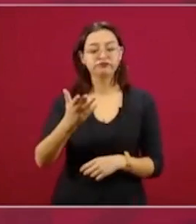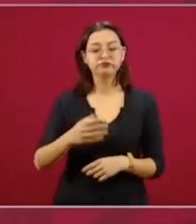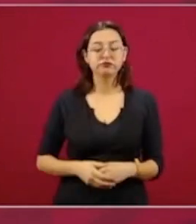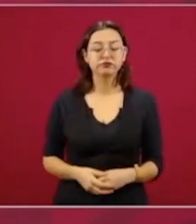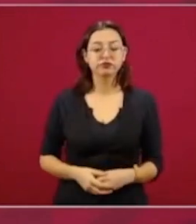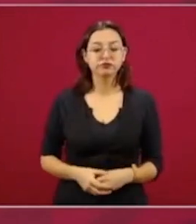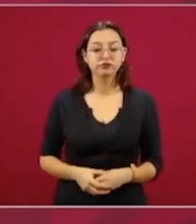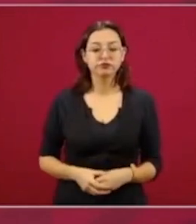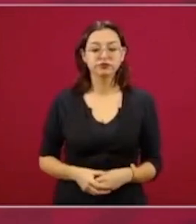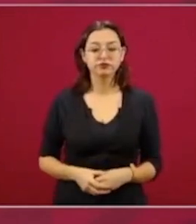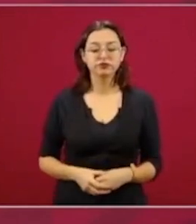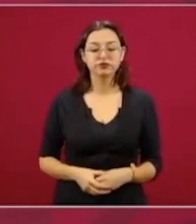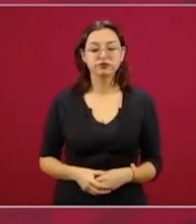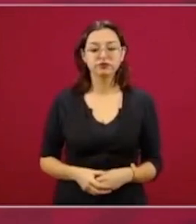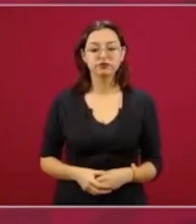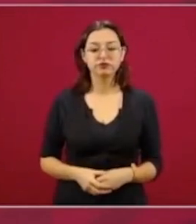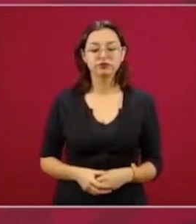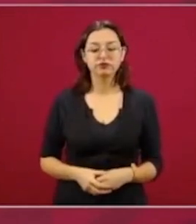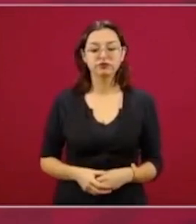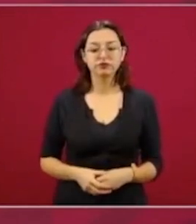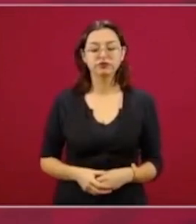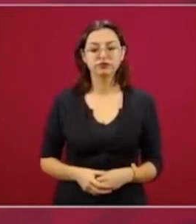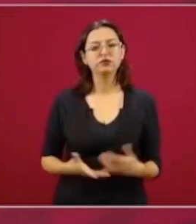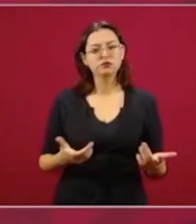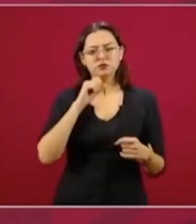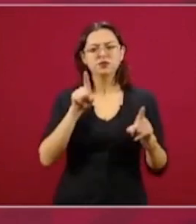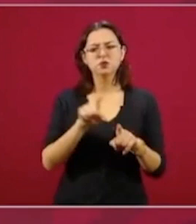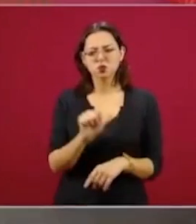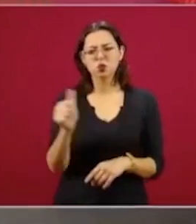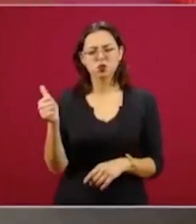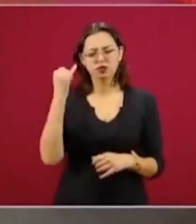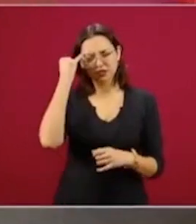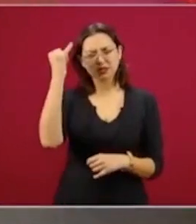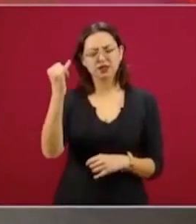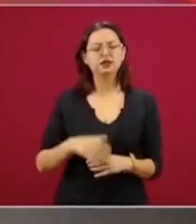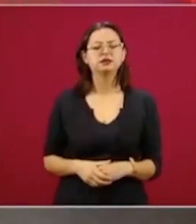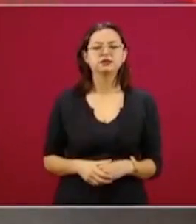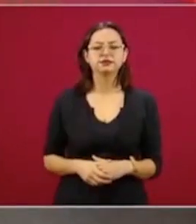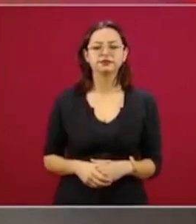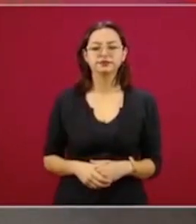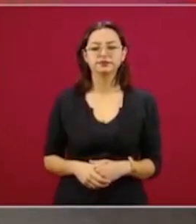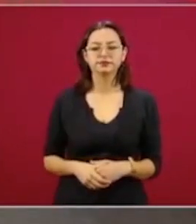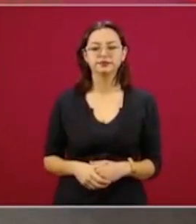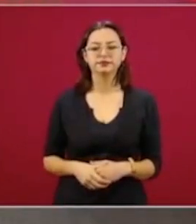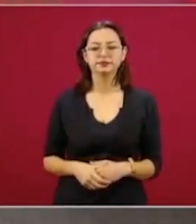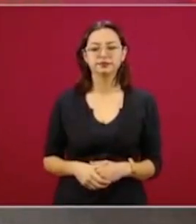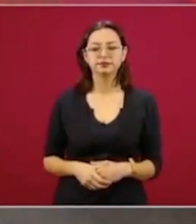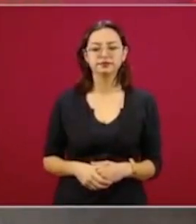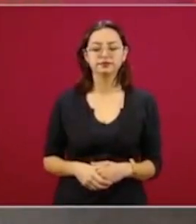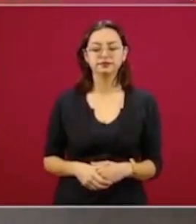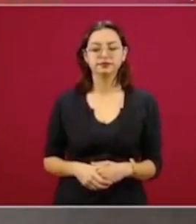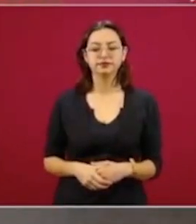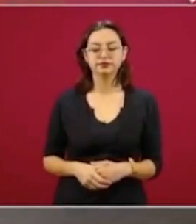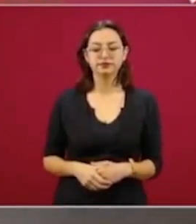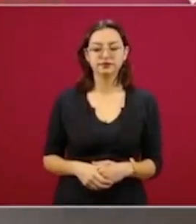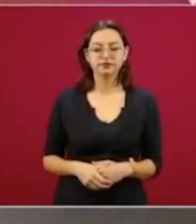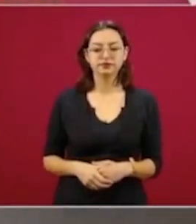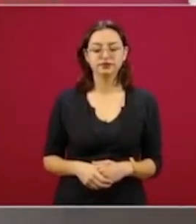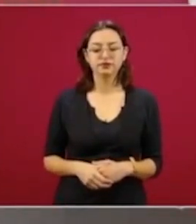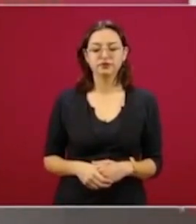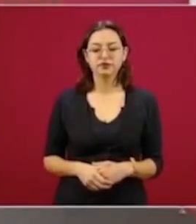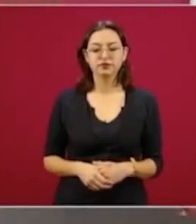Hay otra interpretación que dice,